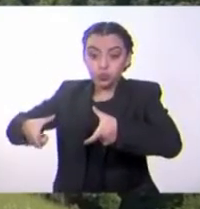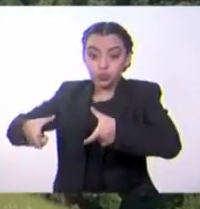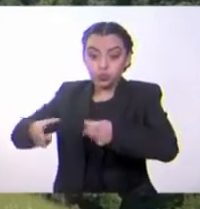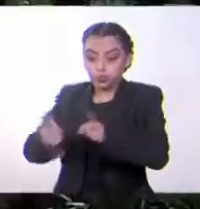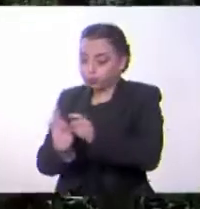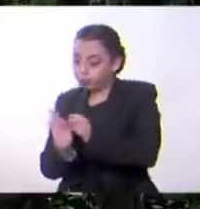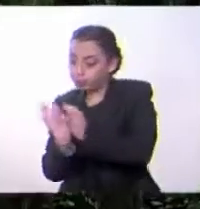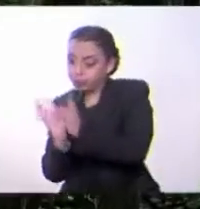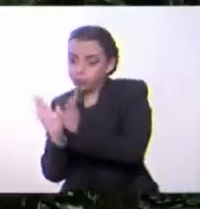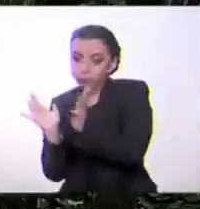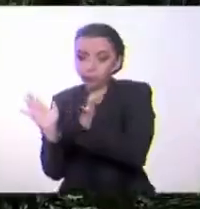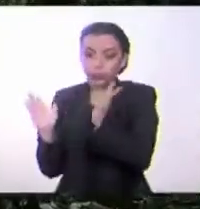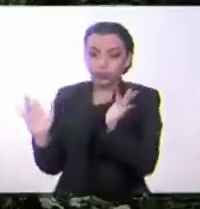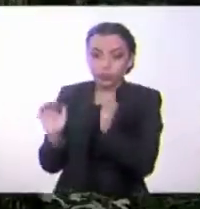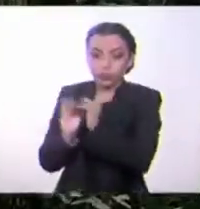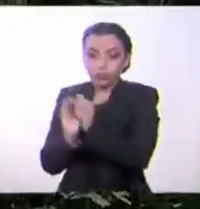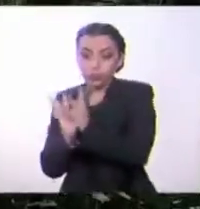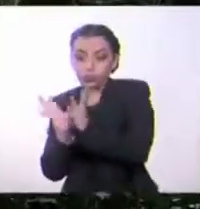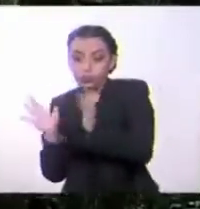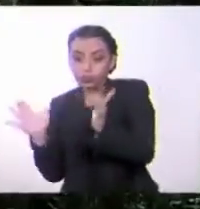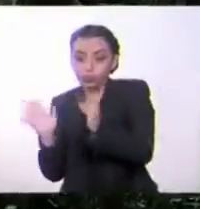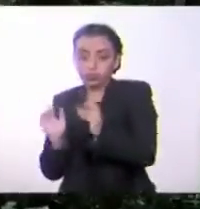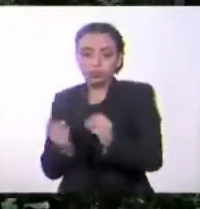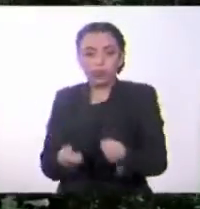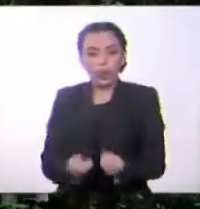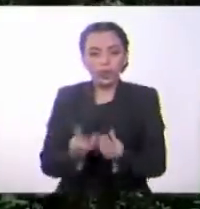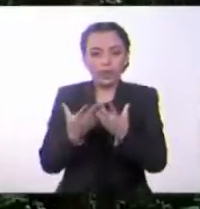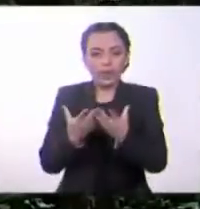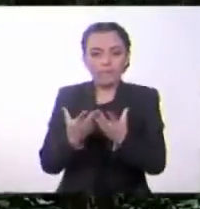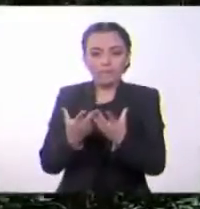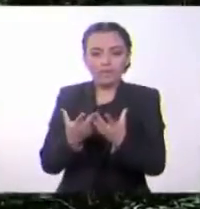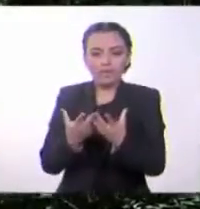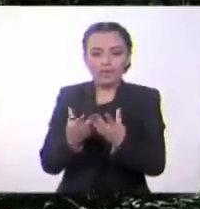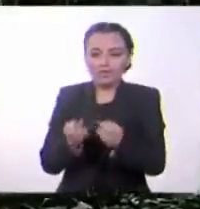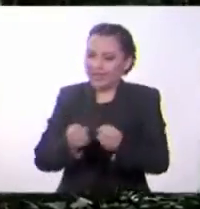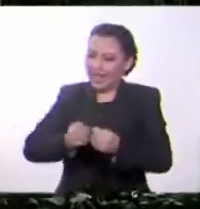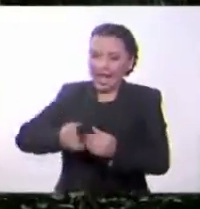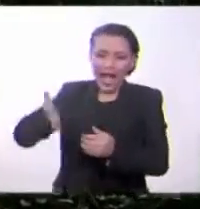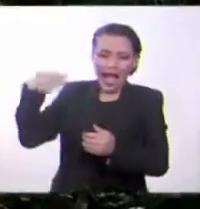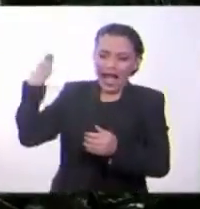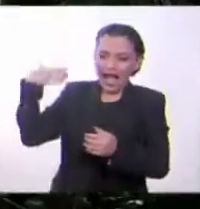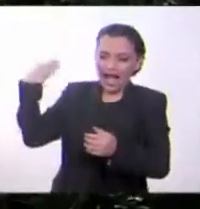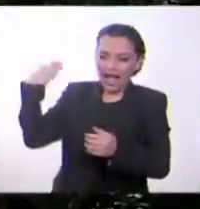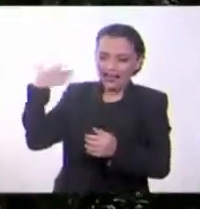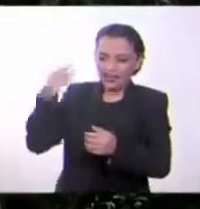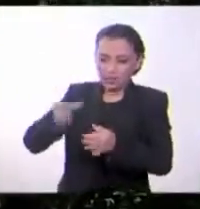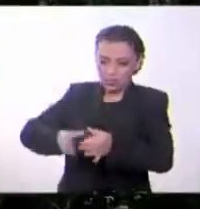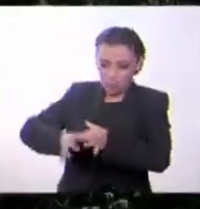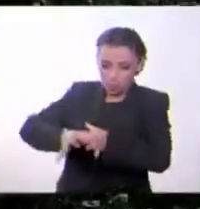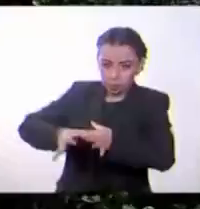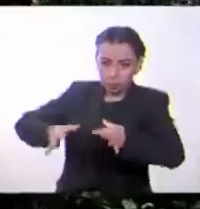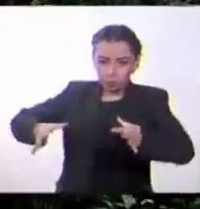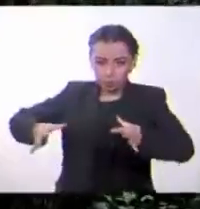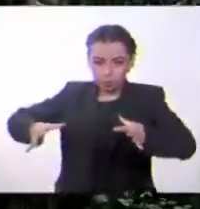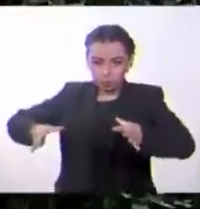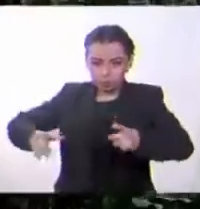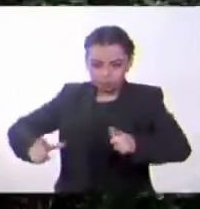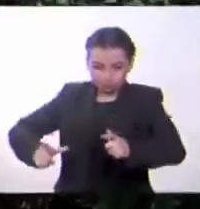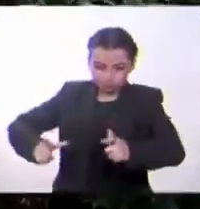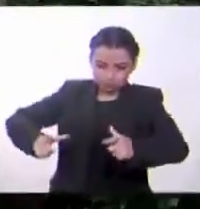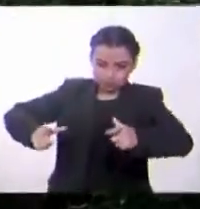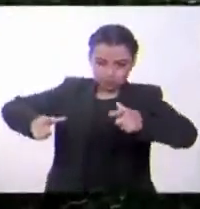ramas juntas. Cuando una planta adulta tiene un tallo central alargado y de madera, que usualmente